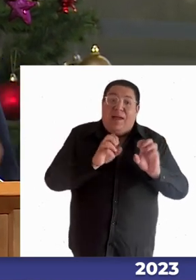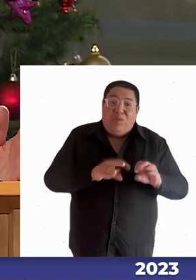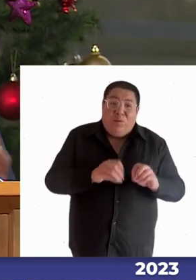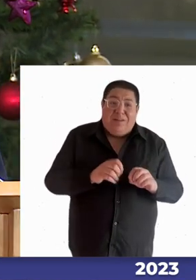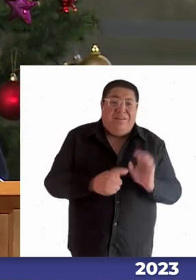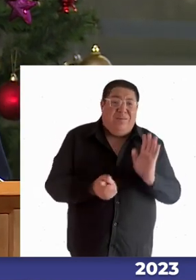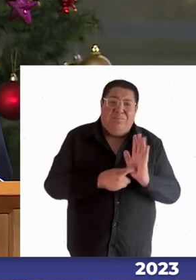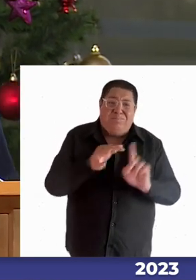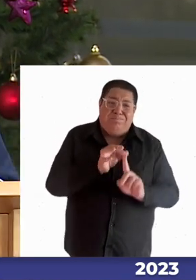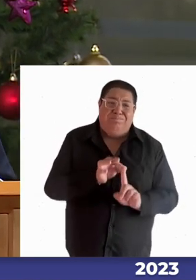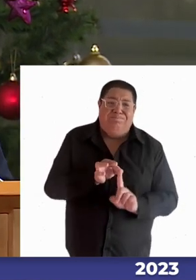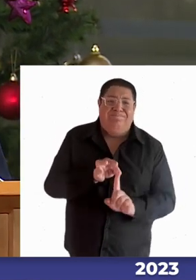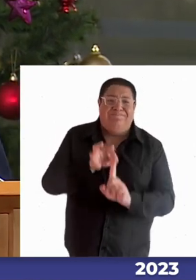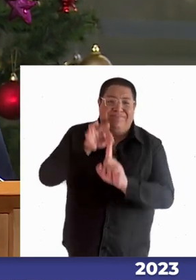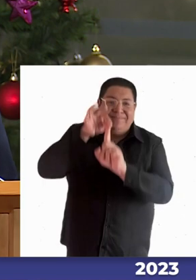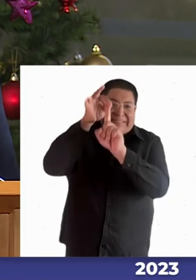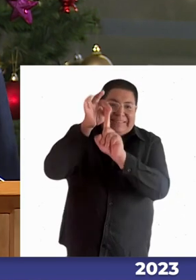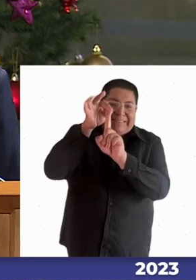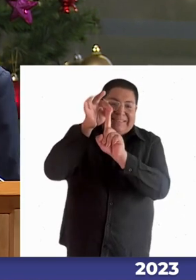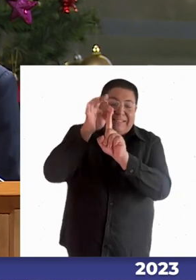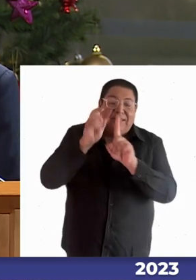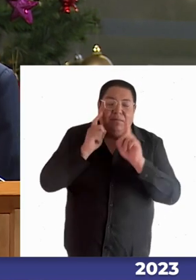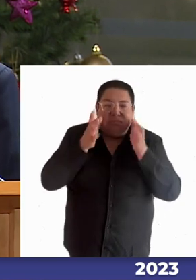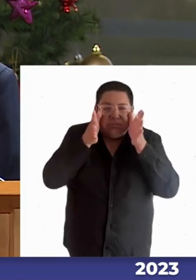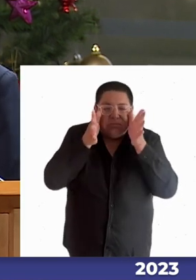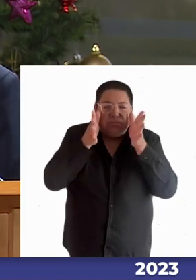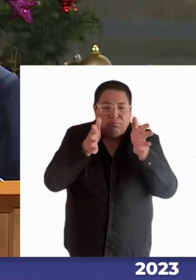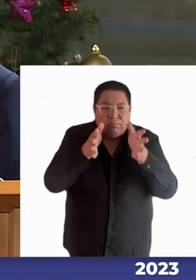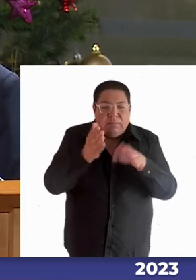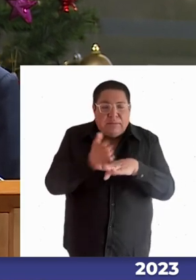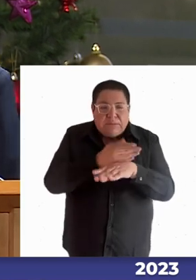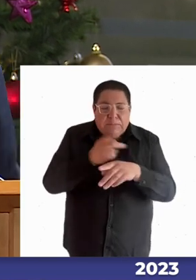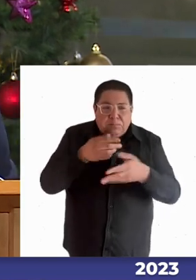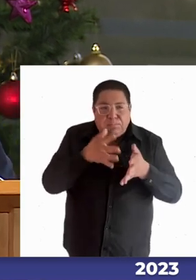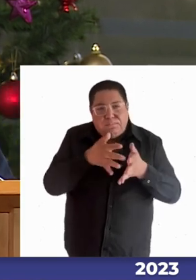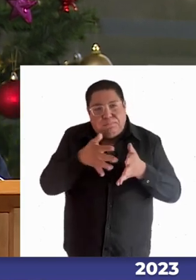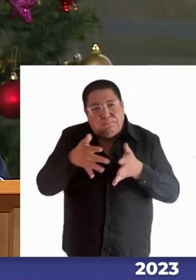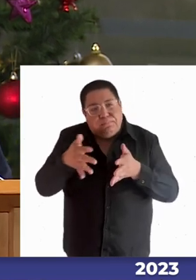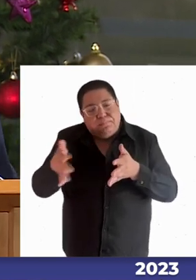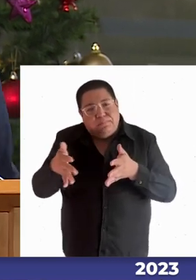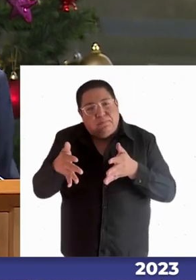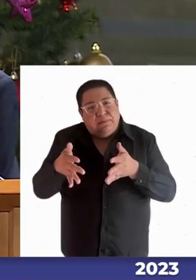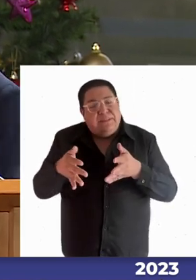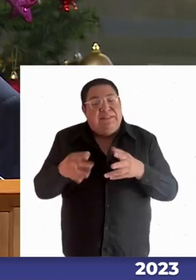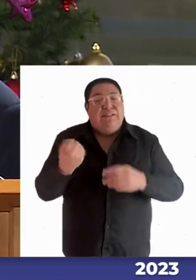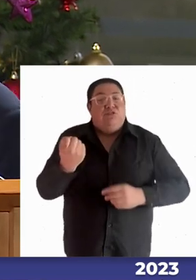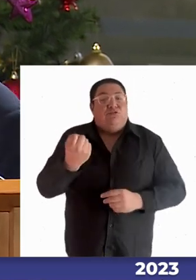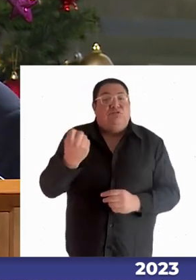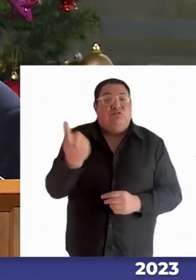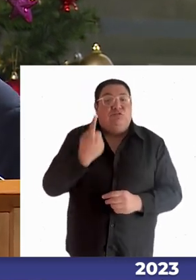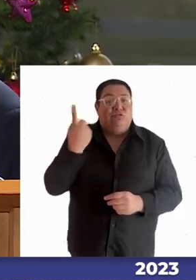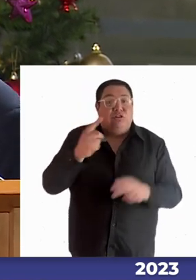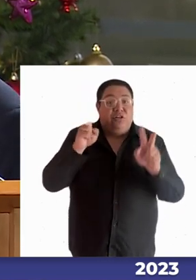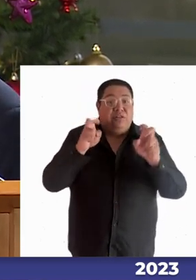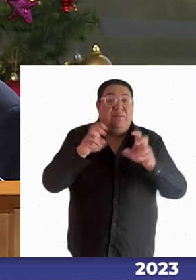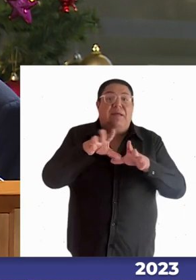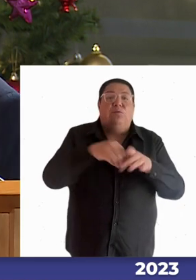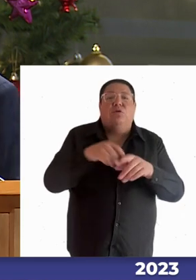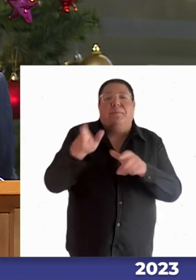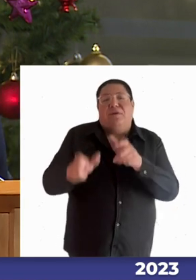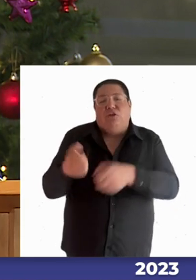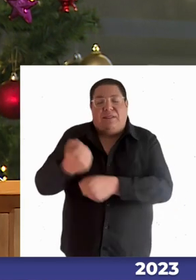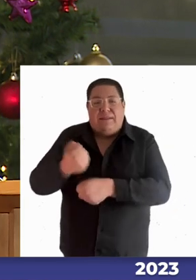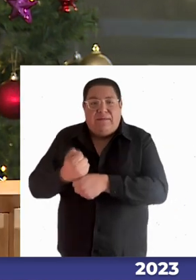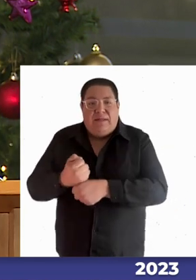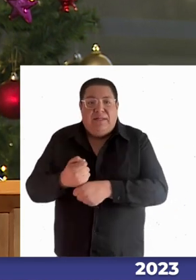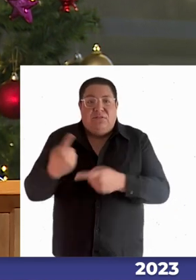yo estaba oyéndolo antes de iniciar digamos cuando uno ahora no solamente una parte de la inclusión ya laboral que es parte final pero